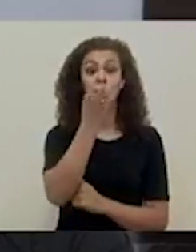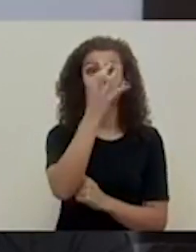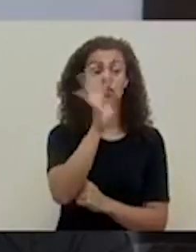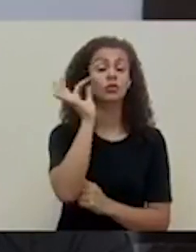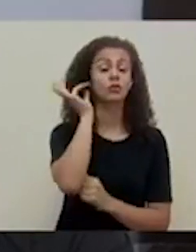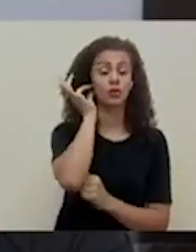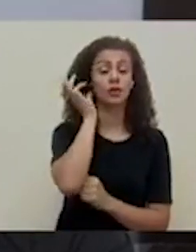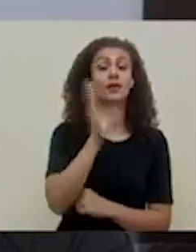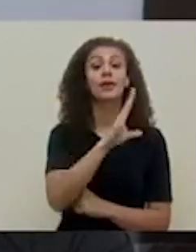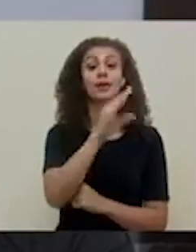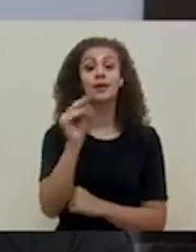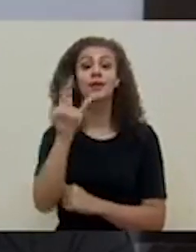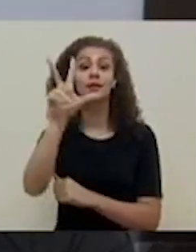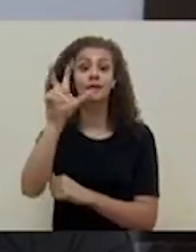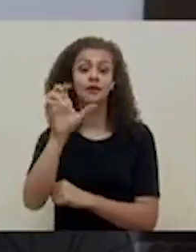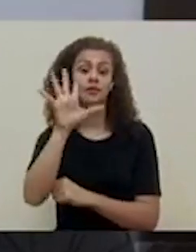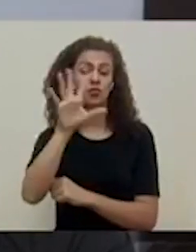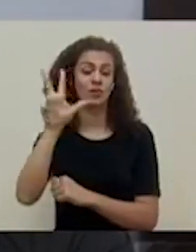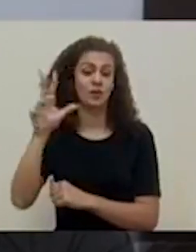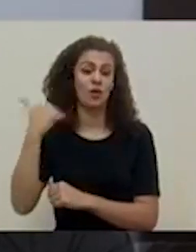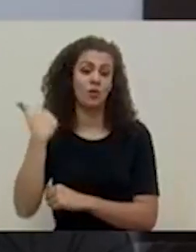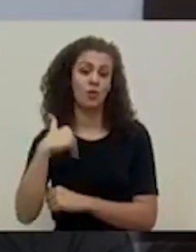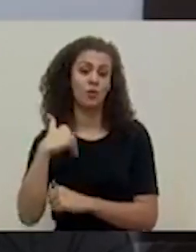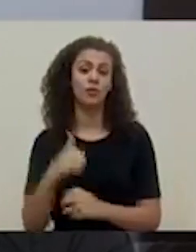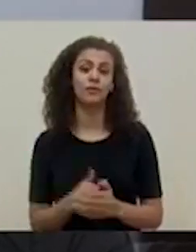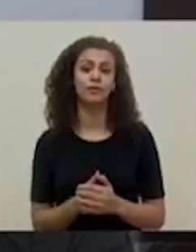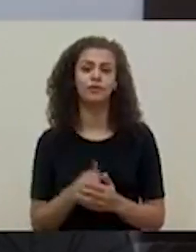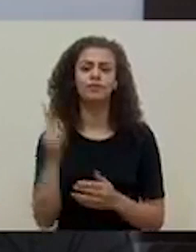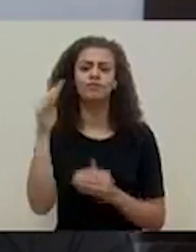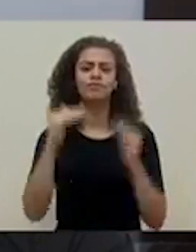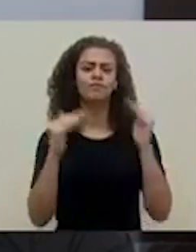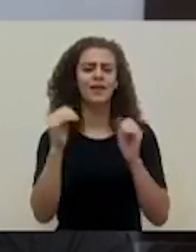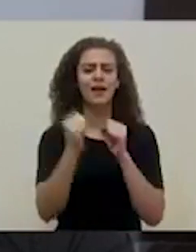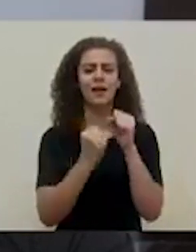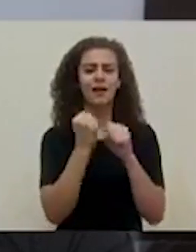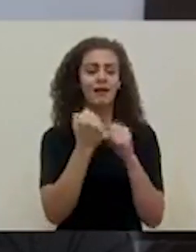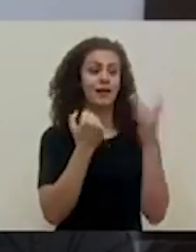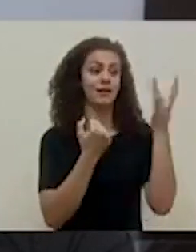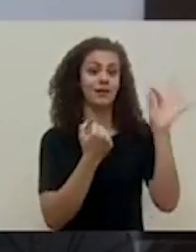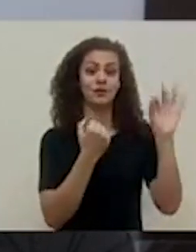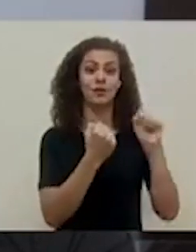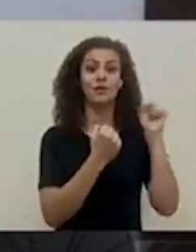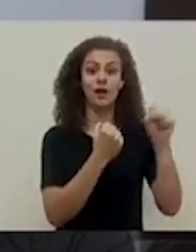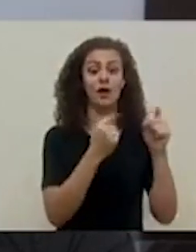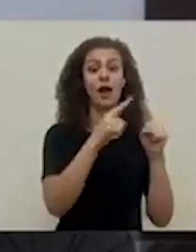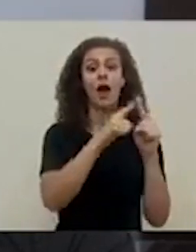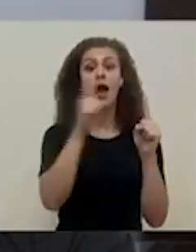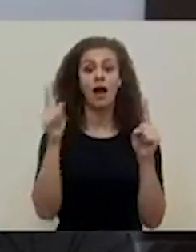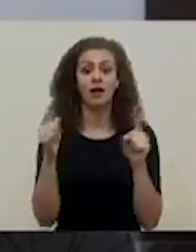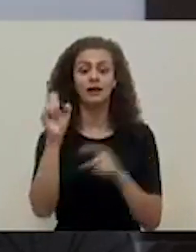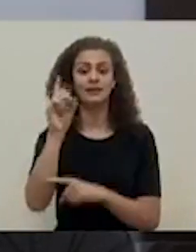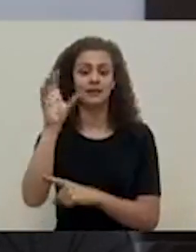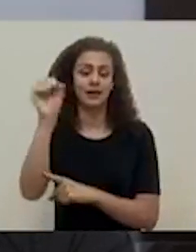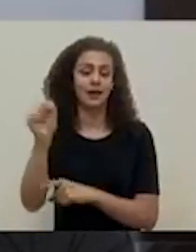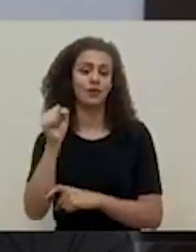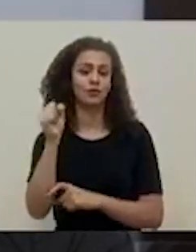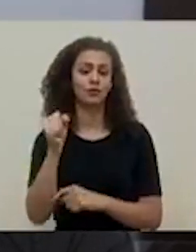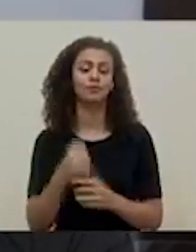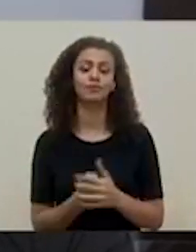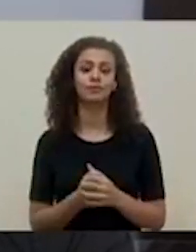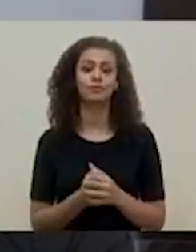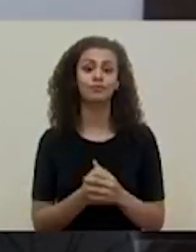mujeres y 353 hombres, con un rango de edad desde los 19 hasta los 100 años.